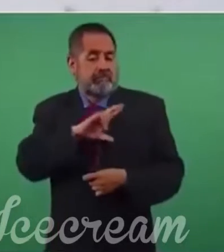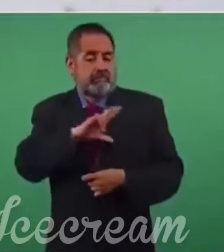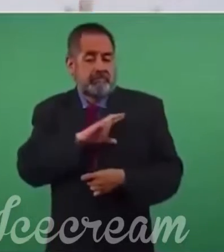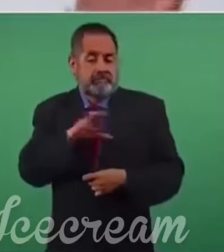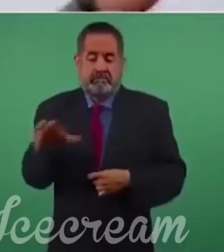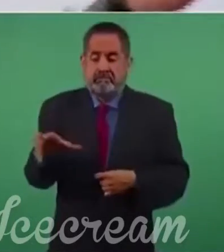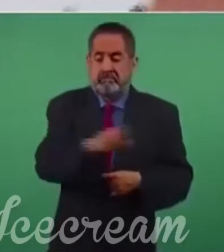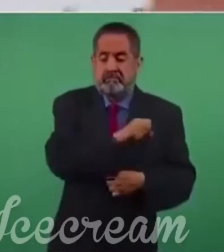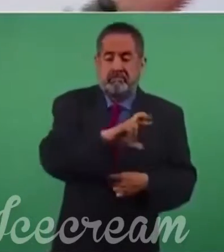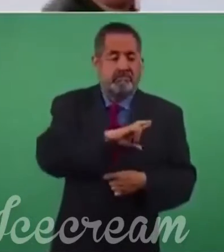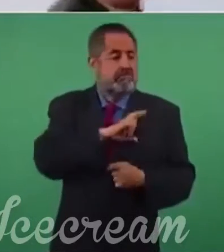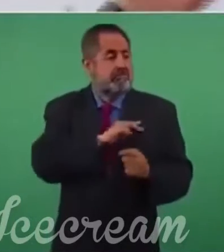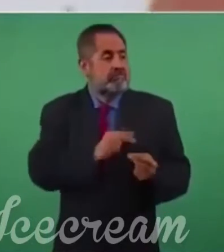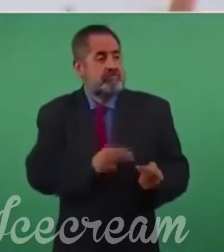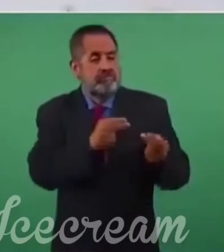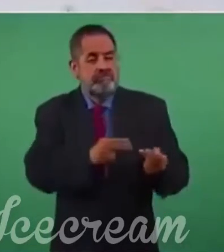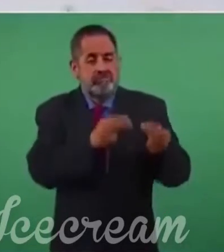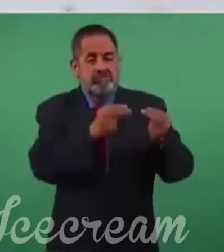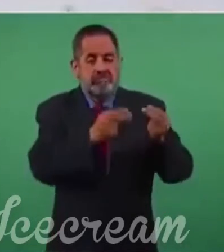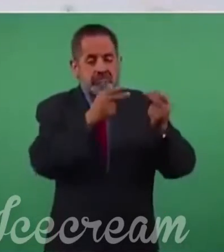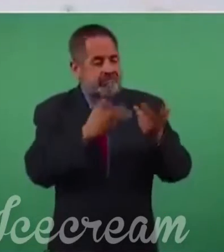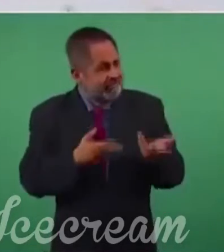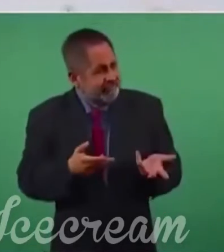ya lo hemos hablado aquí,